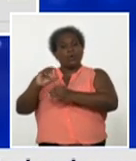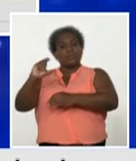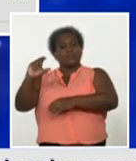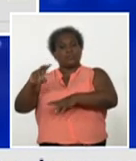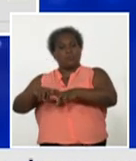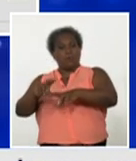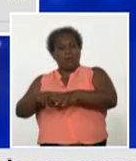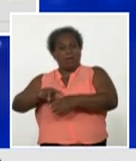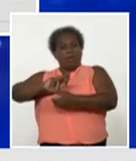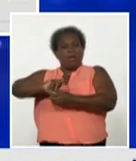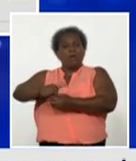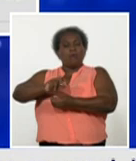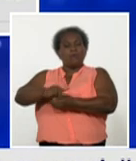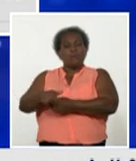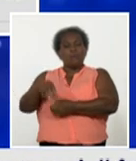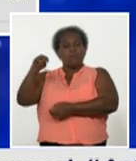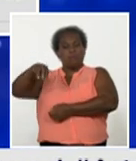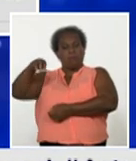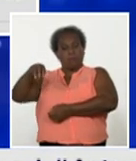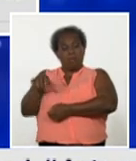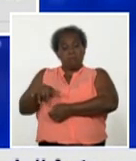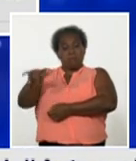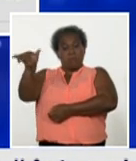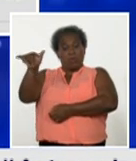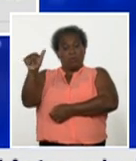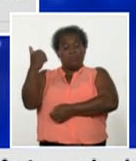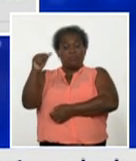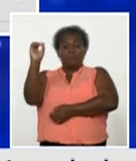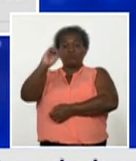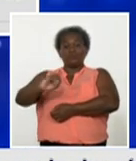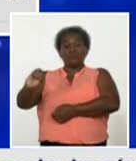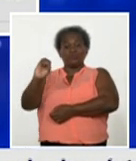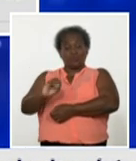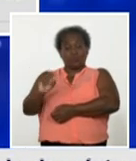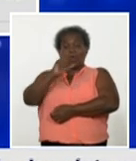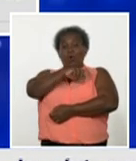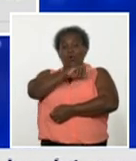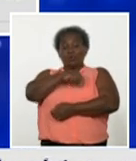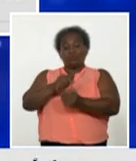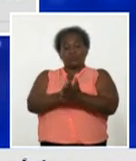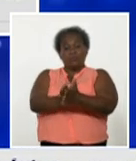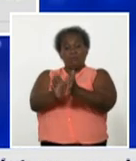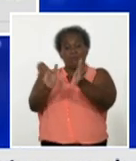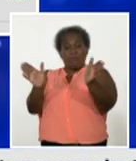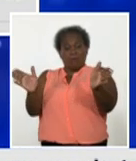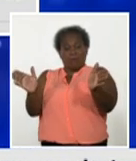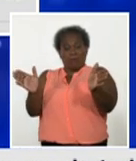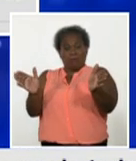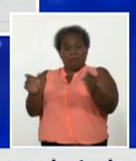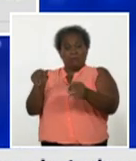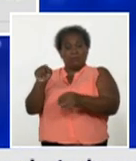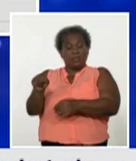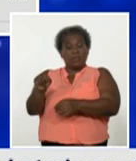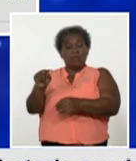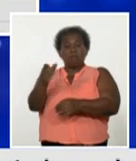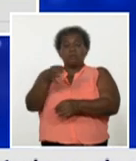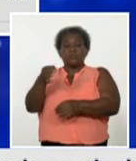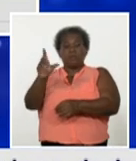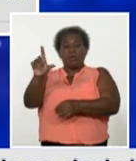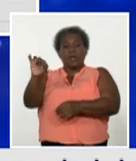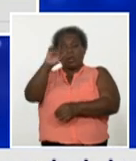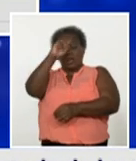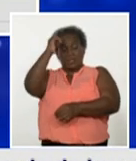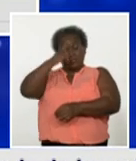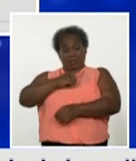marianao bolleros 10 de octubre cotorro san miguel de padrón y la lisa como los